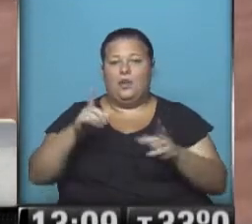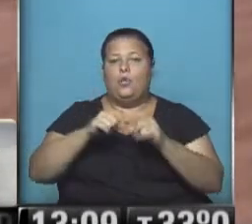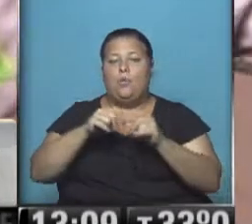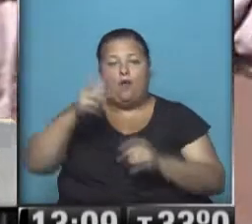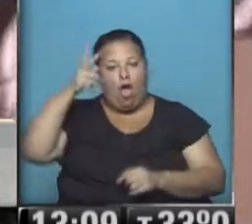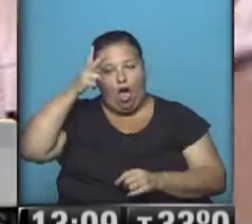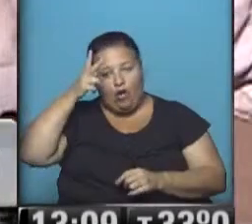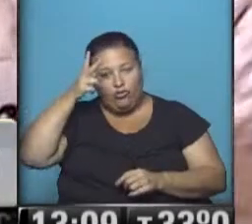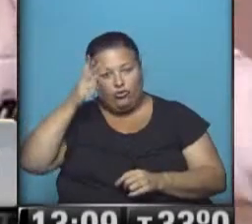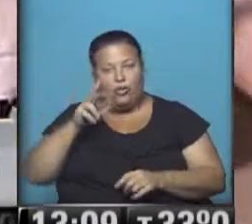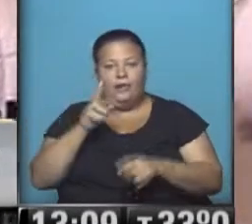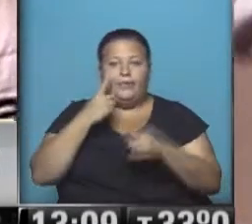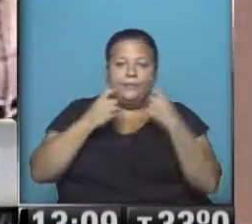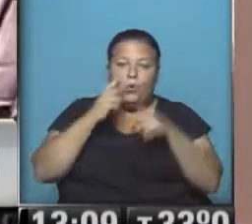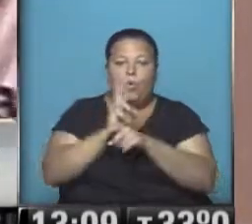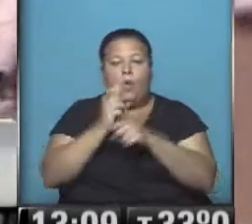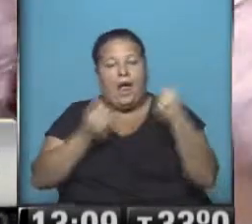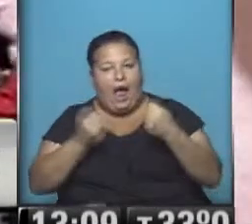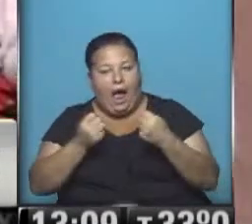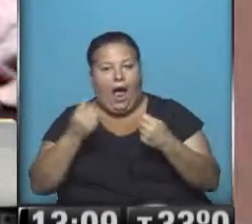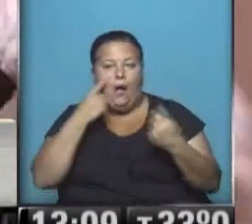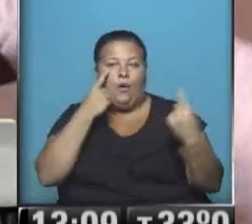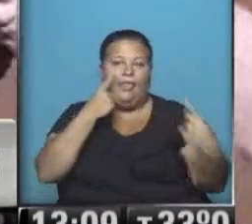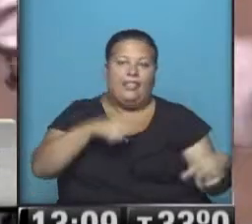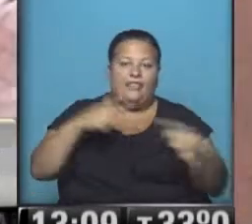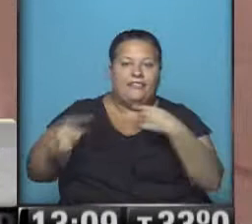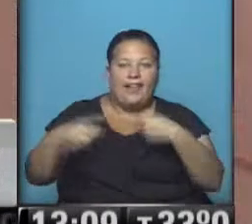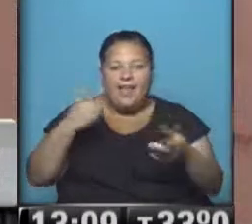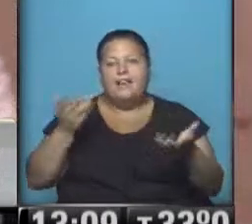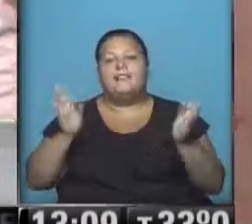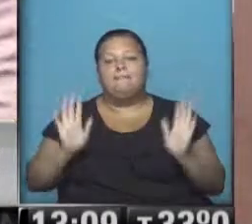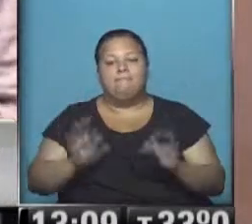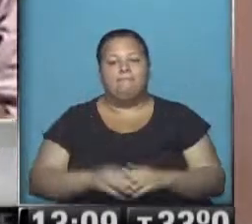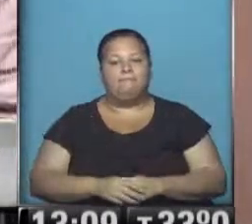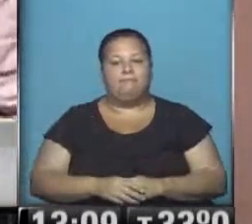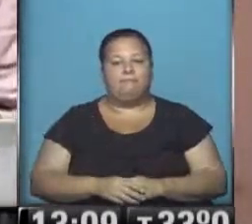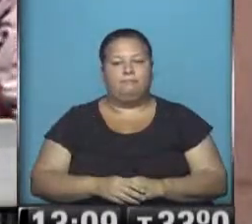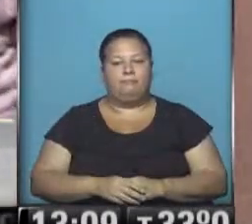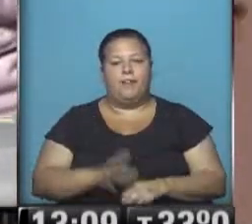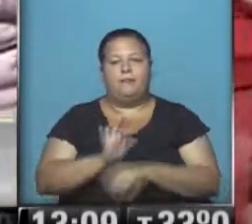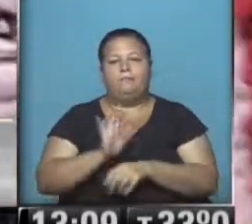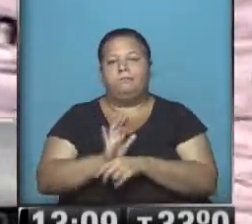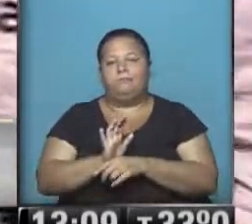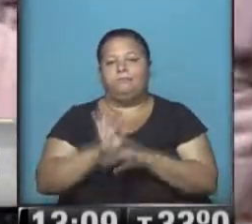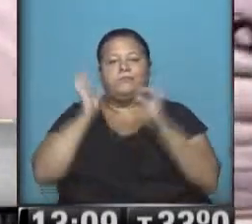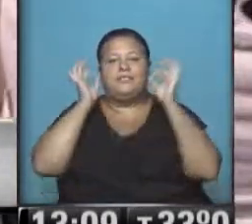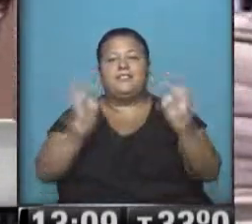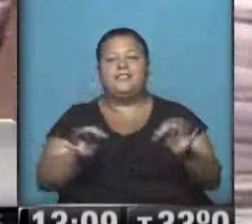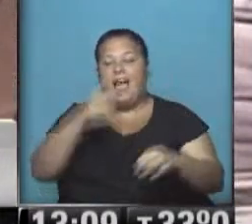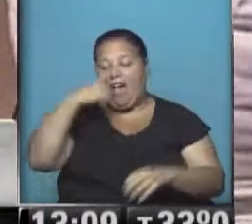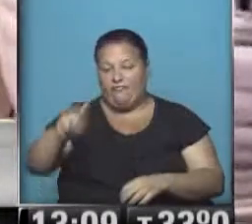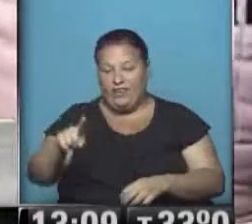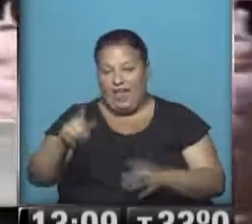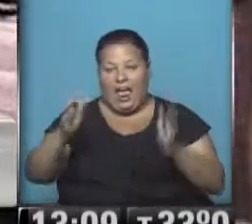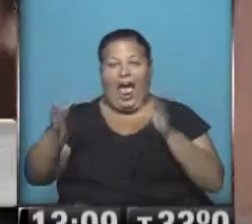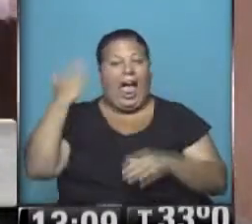8, se van cuidando los autos, van cuidando la diferencia y así es como vamos a llegar, sobre todo al final. Ayer